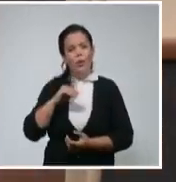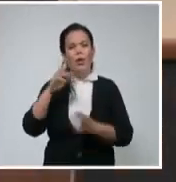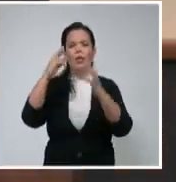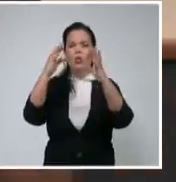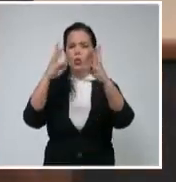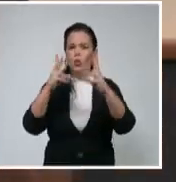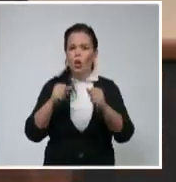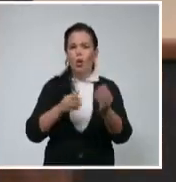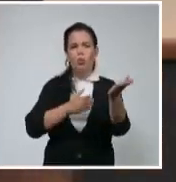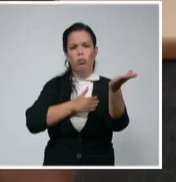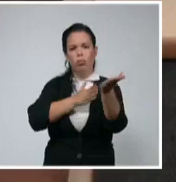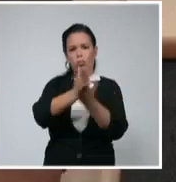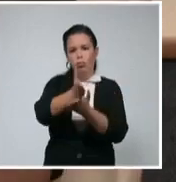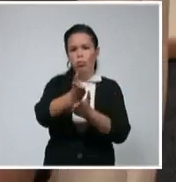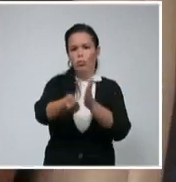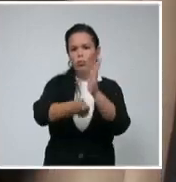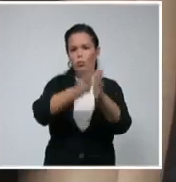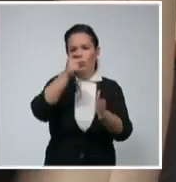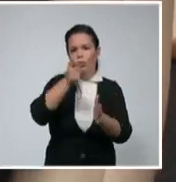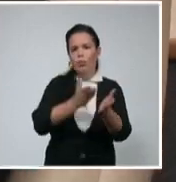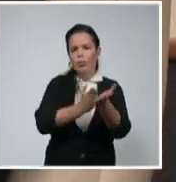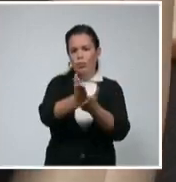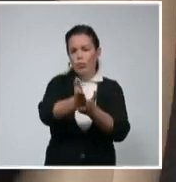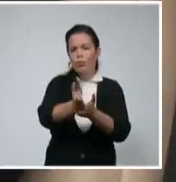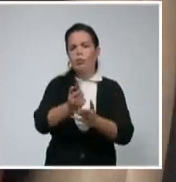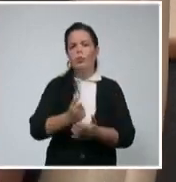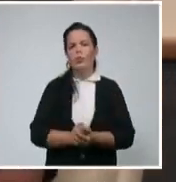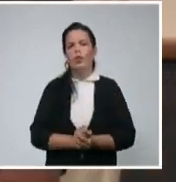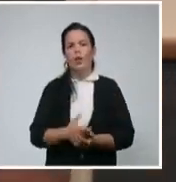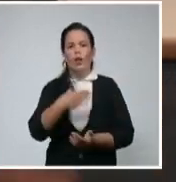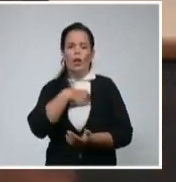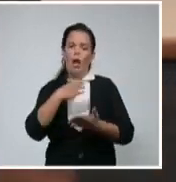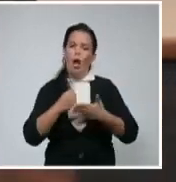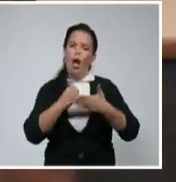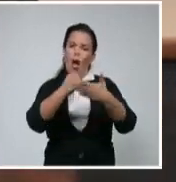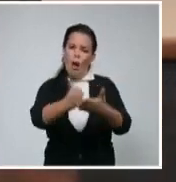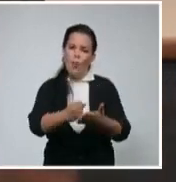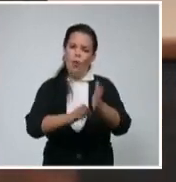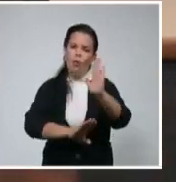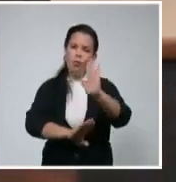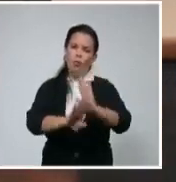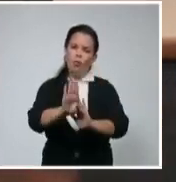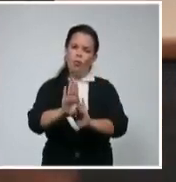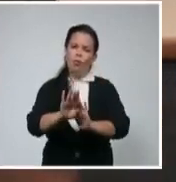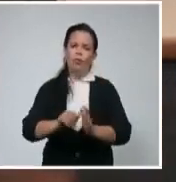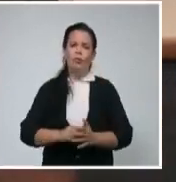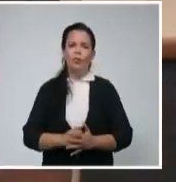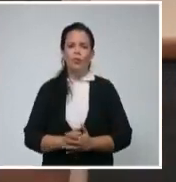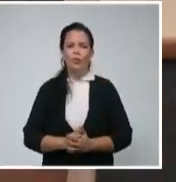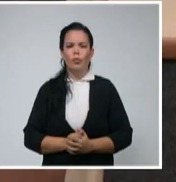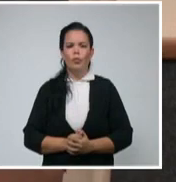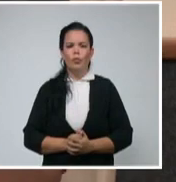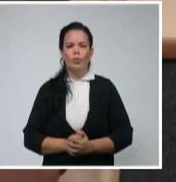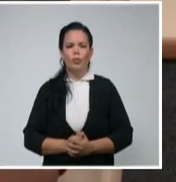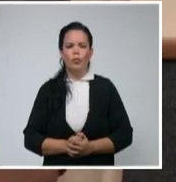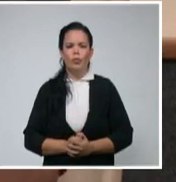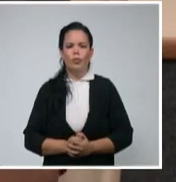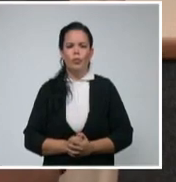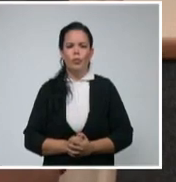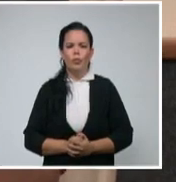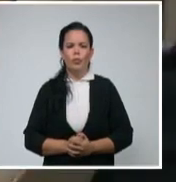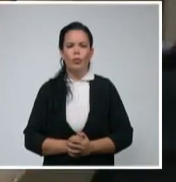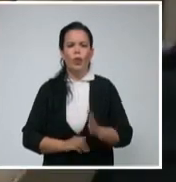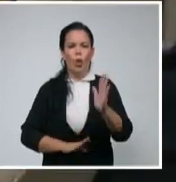duraderas, sean sostenibles y nos pongan en una buena posición para vencer la pandemia. Seguimos